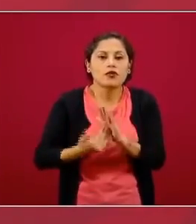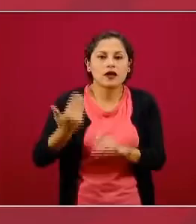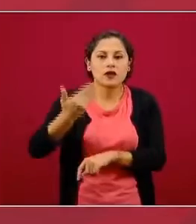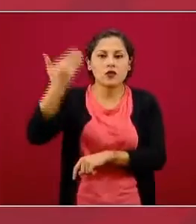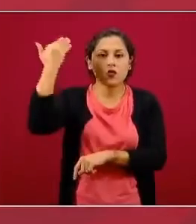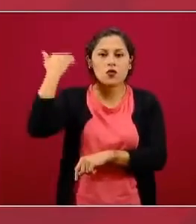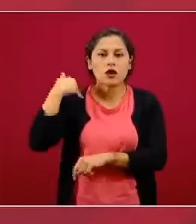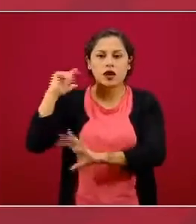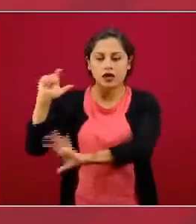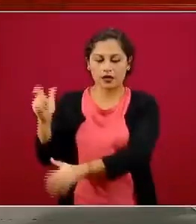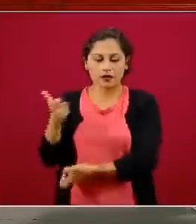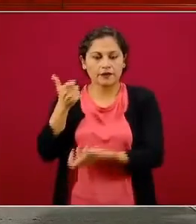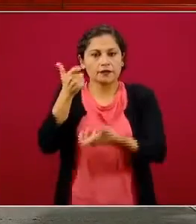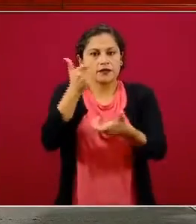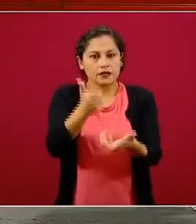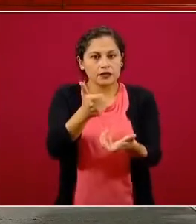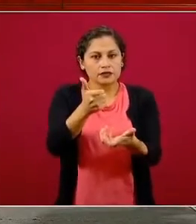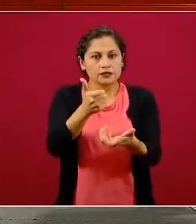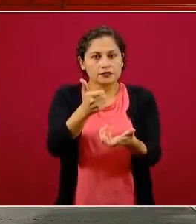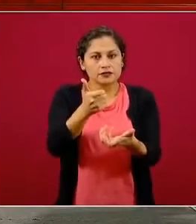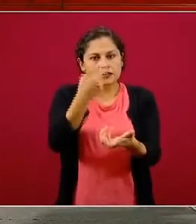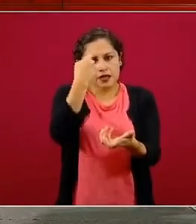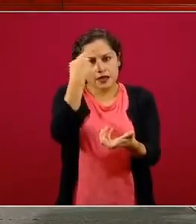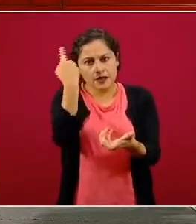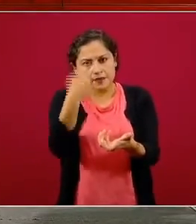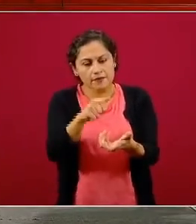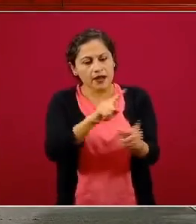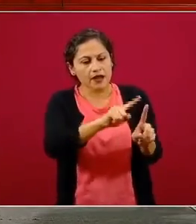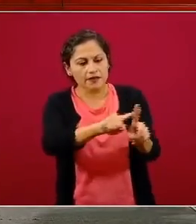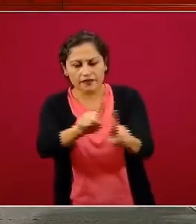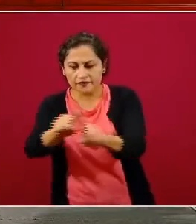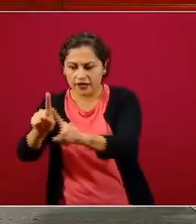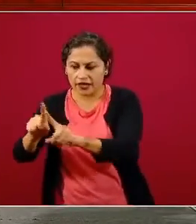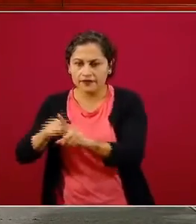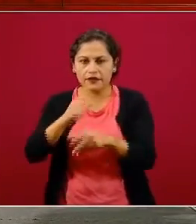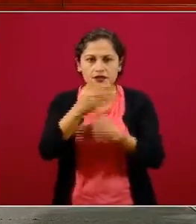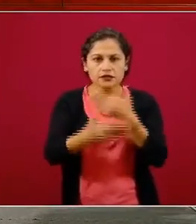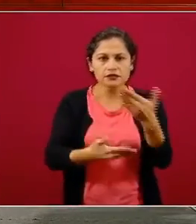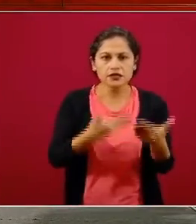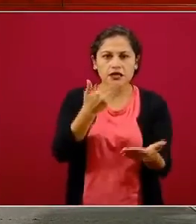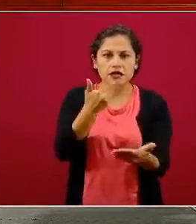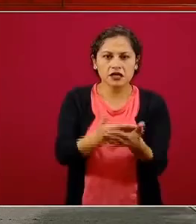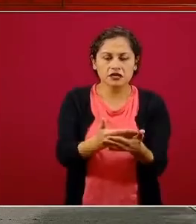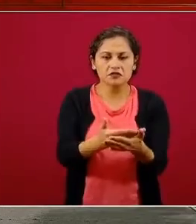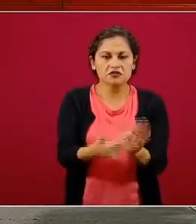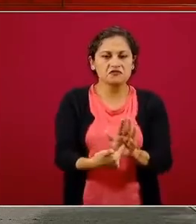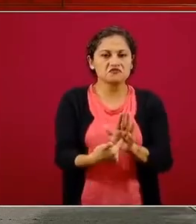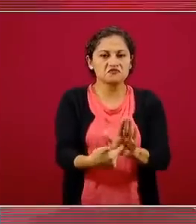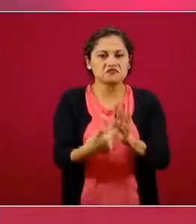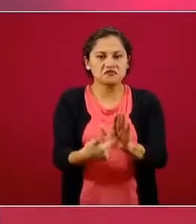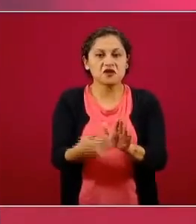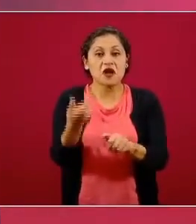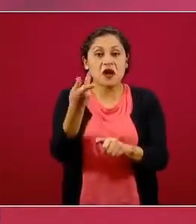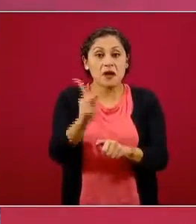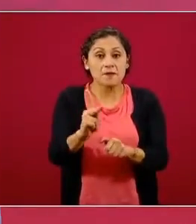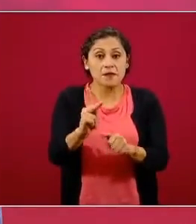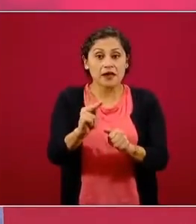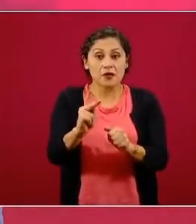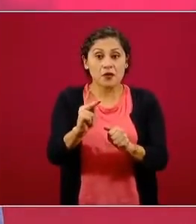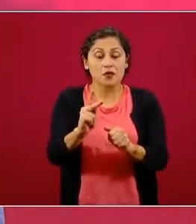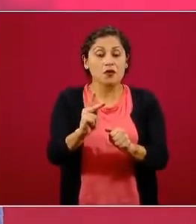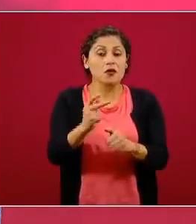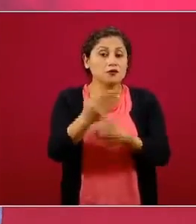en distintos servicios accesorios, se invirtió muy poco en servicios sustantivos,